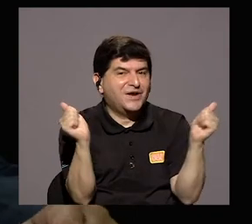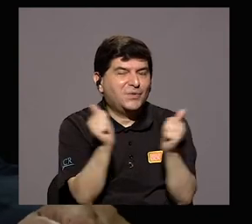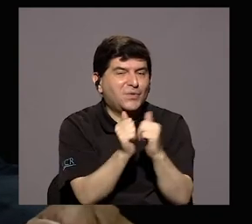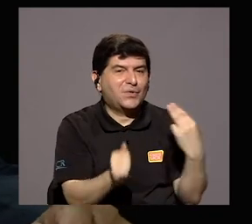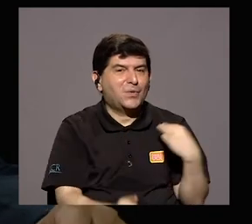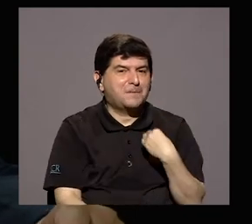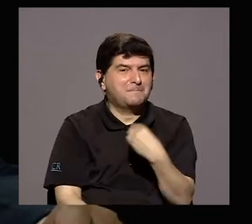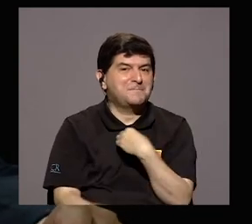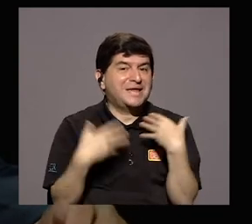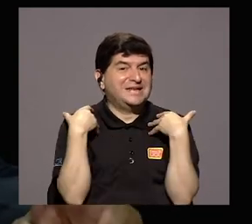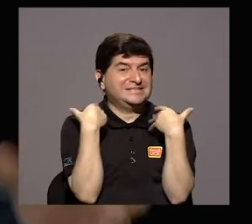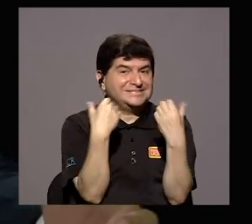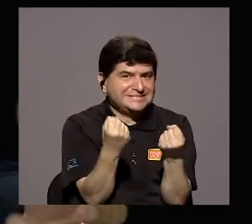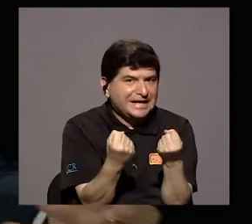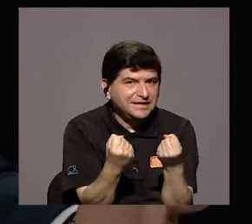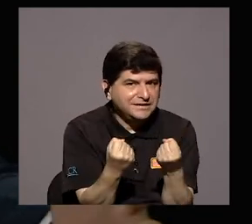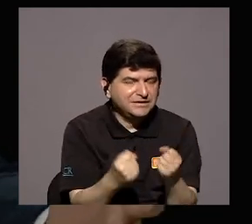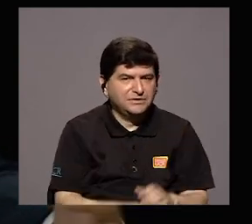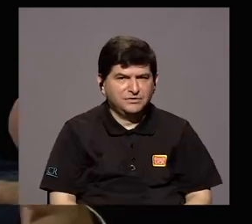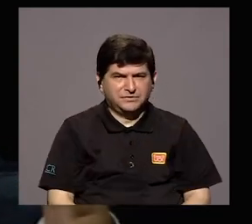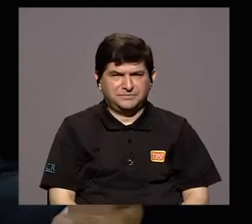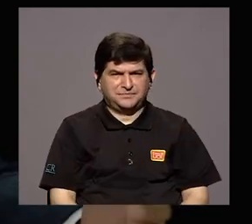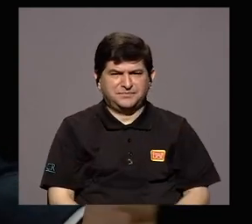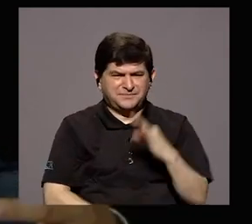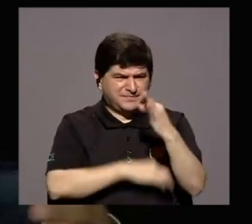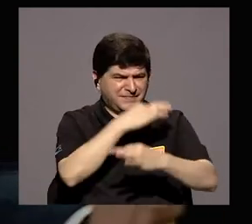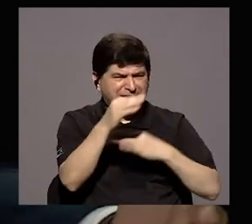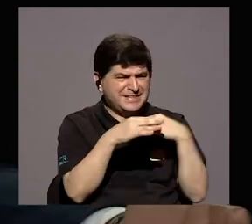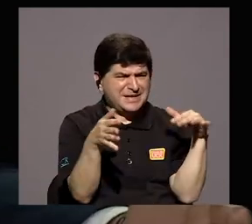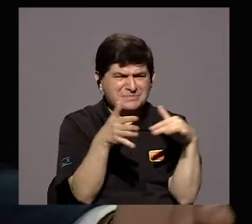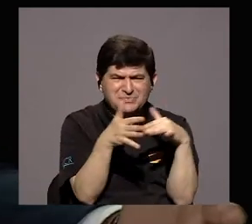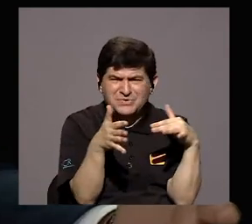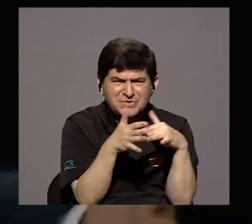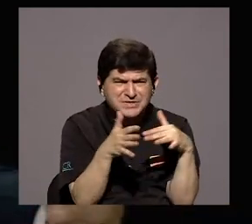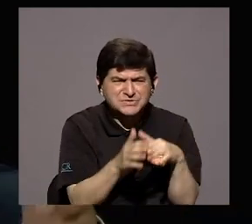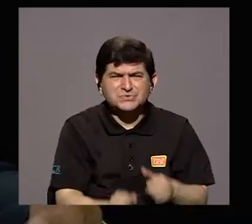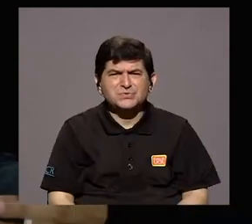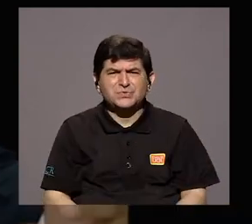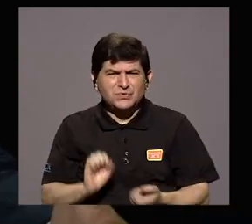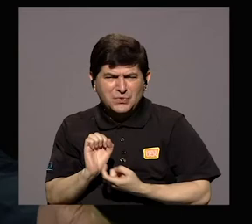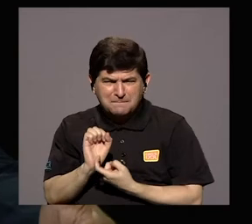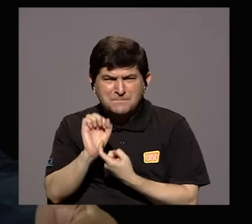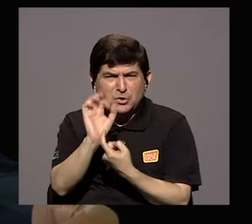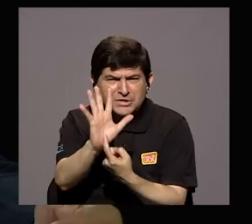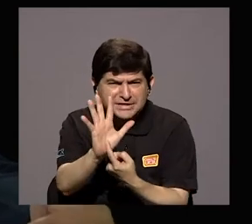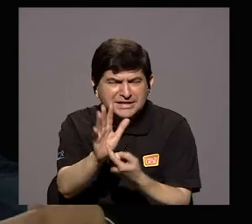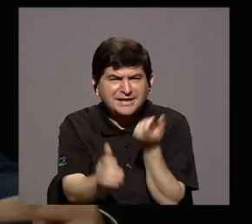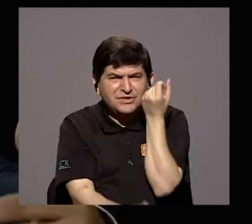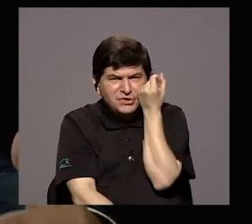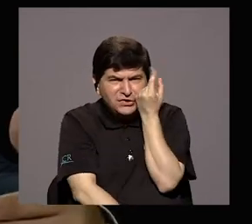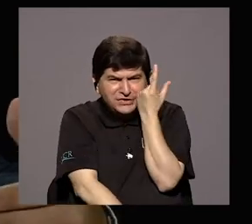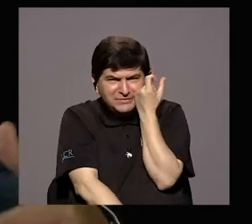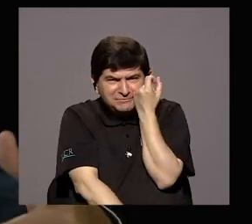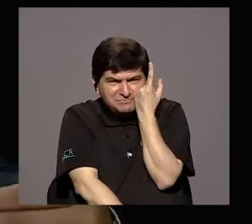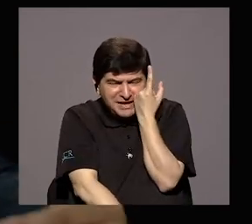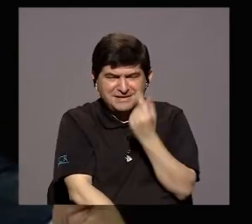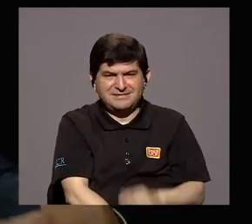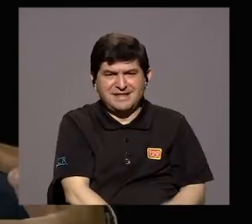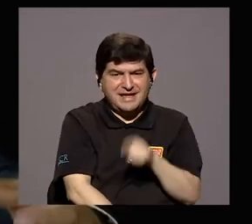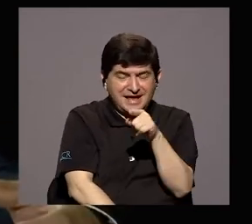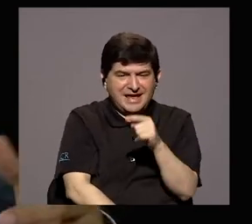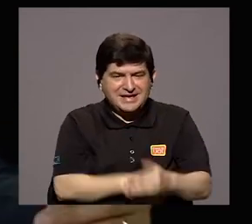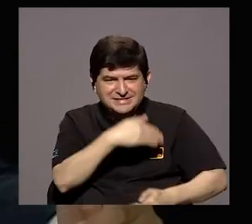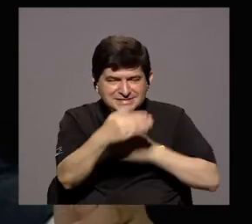el Ministerio de Salud, ¿existe algún tipo de estudio a nivel de proyecciones para poder entender hacia donde esos